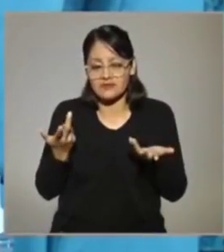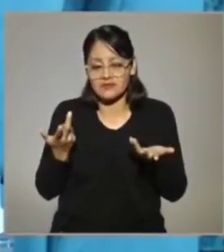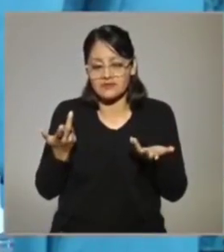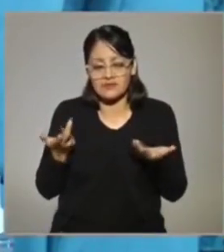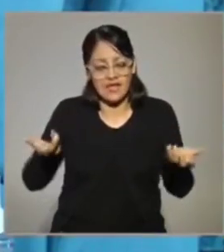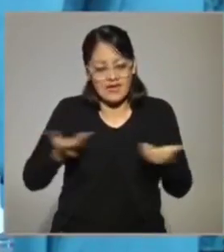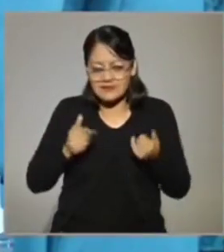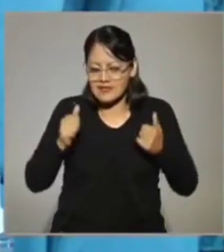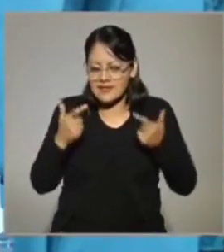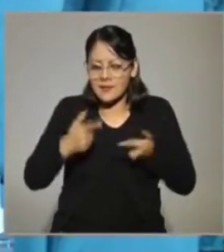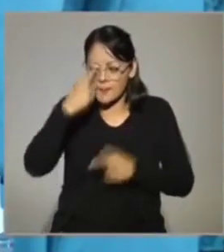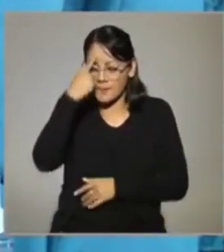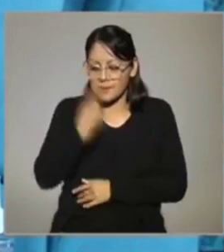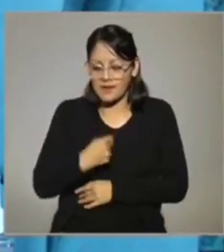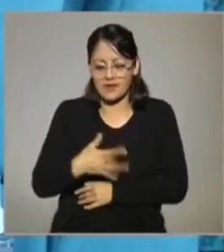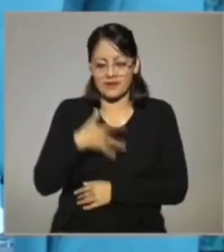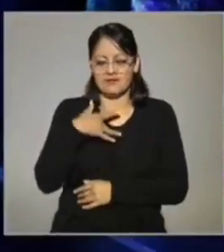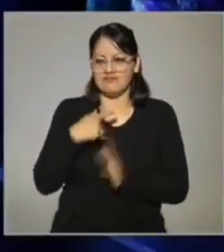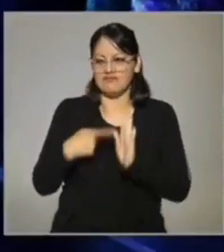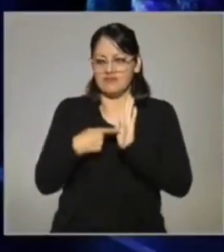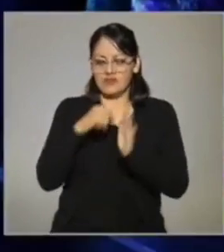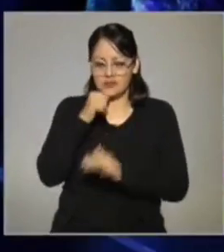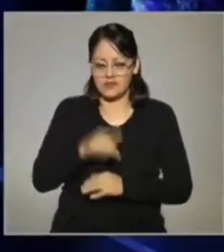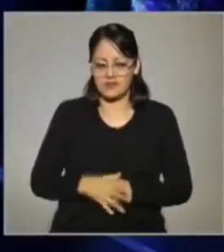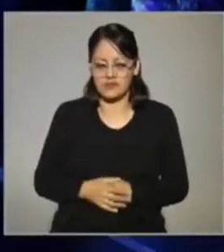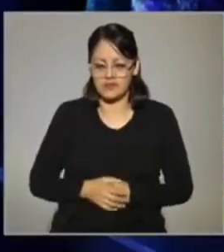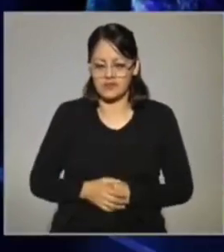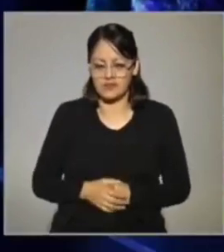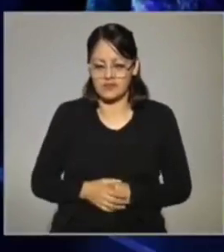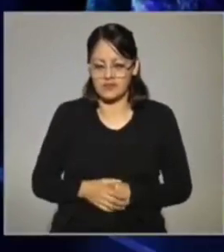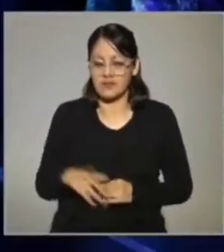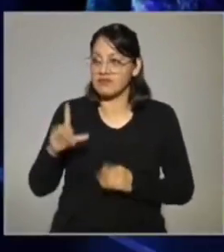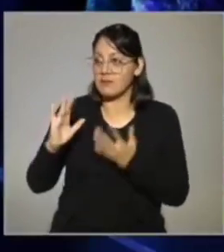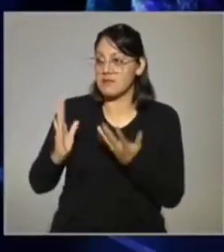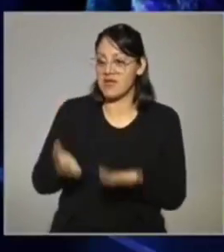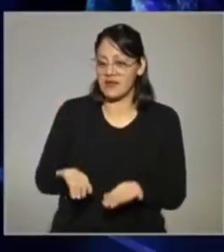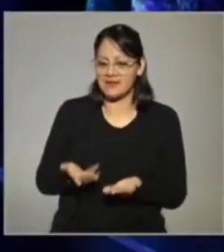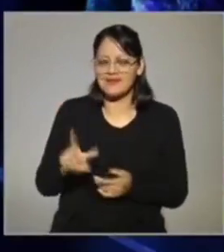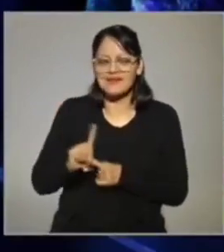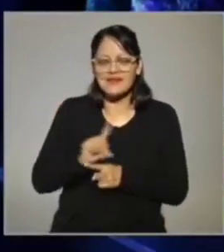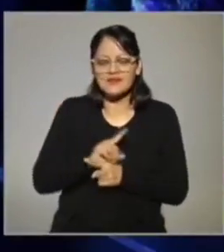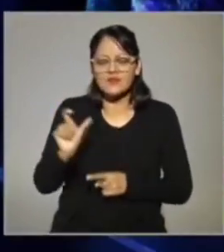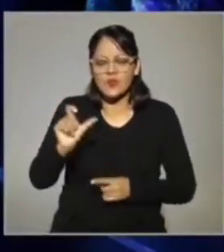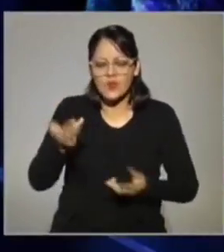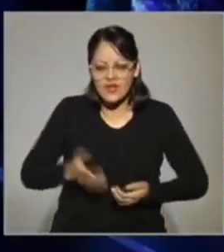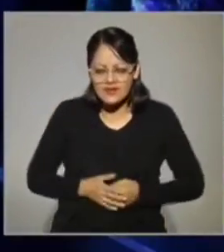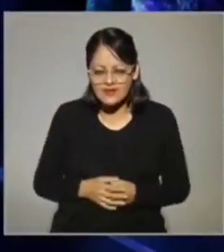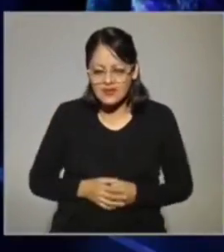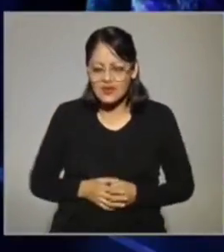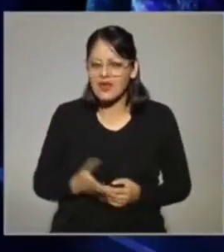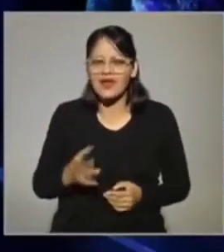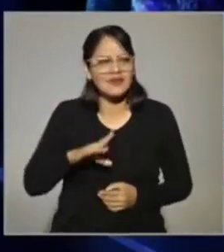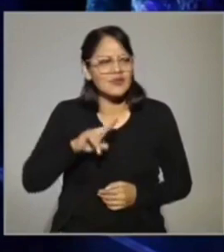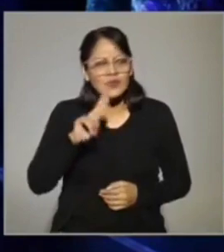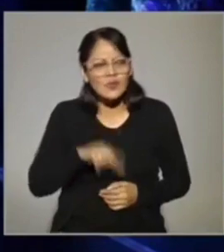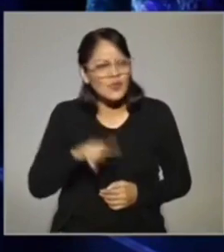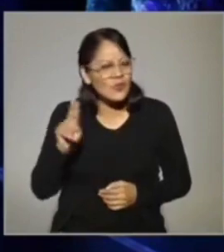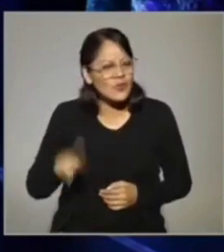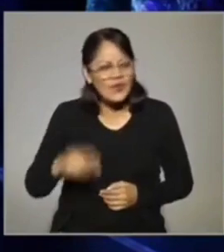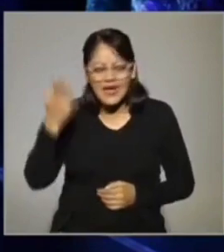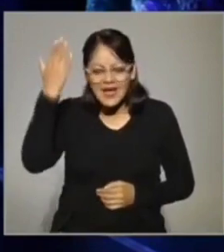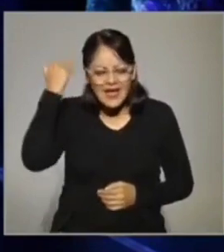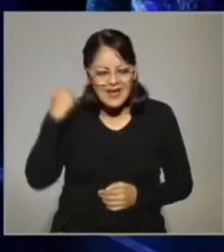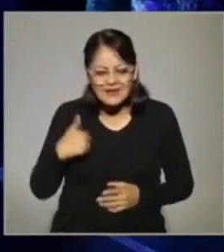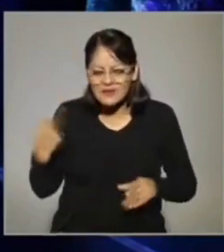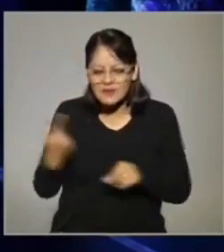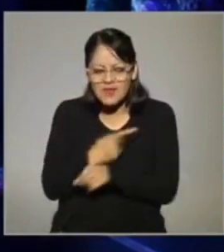O hacer algo para que no se note. Sigue llegando. O sea, ¿desde cuándo, Pamela? Desde nunca, Ulises. No